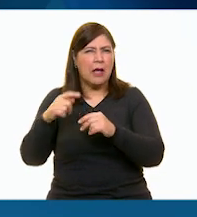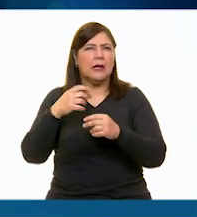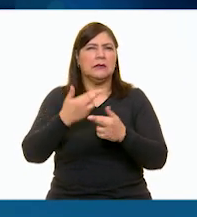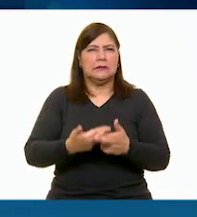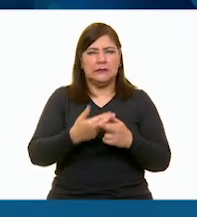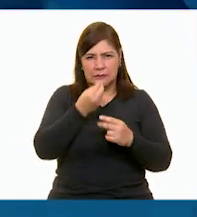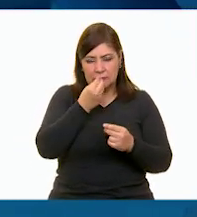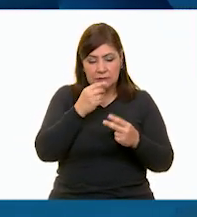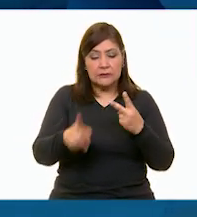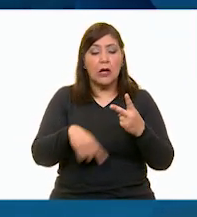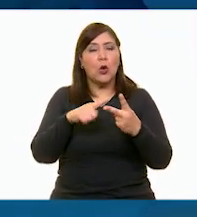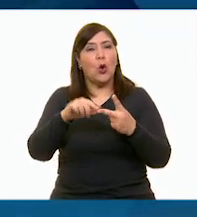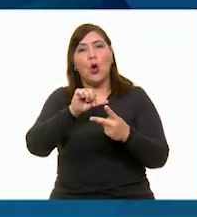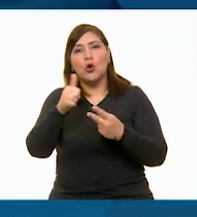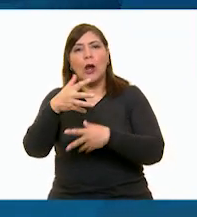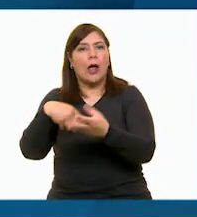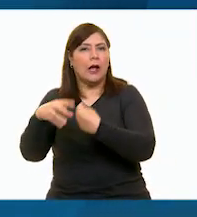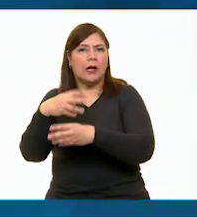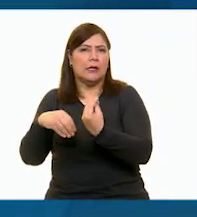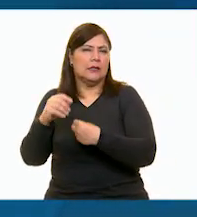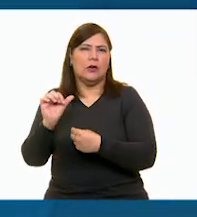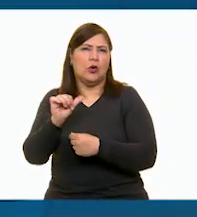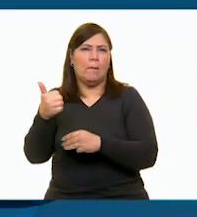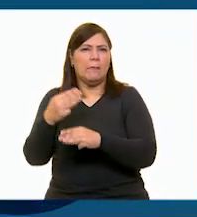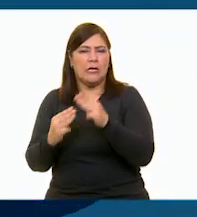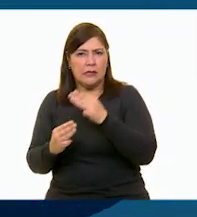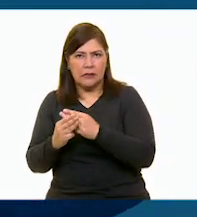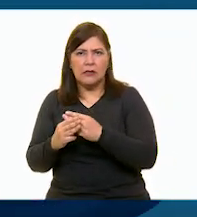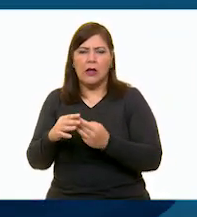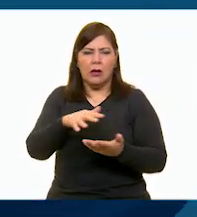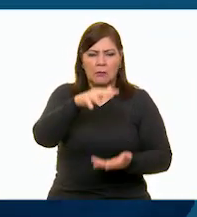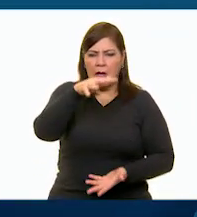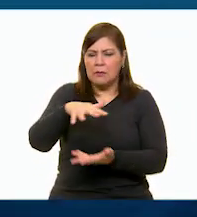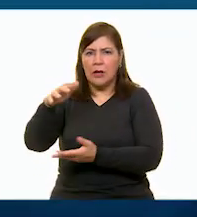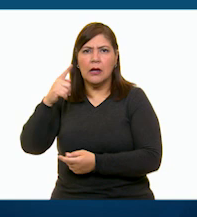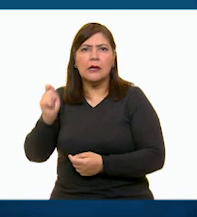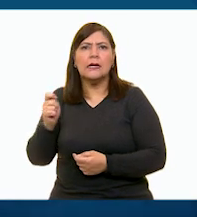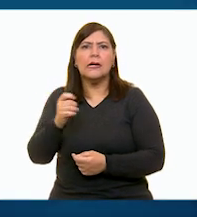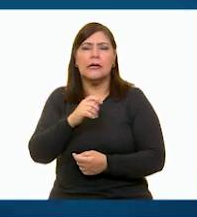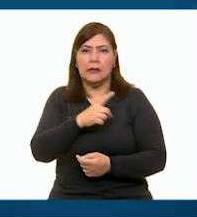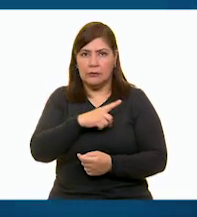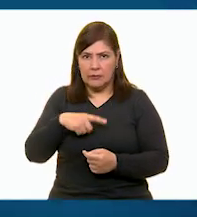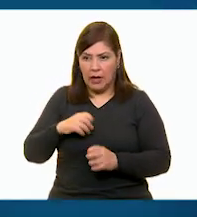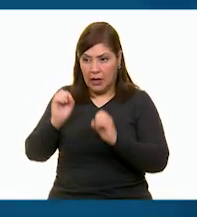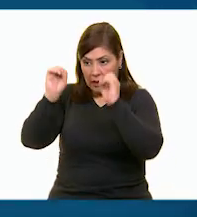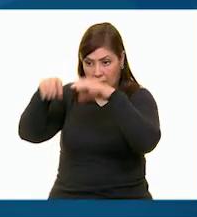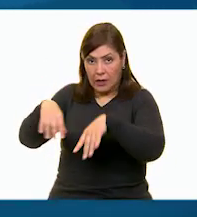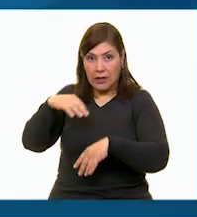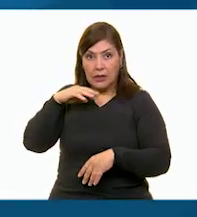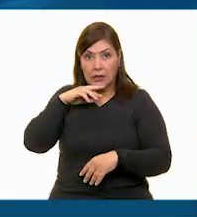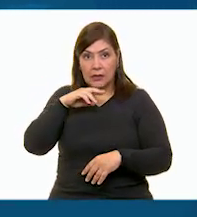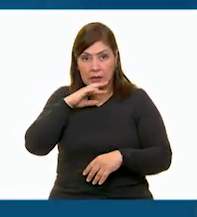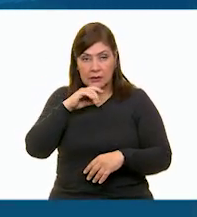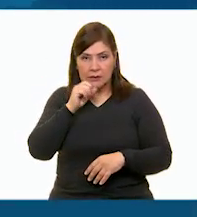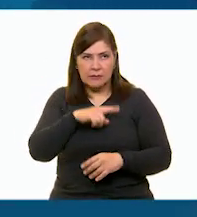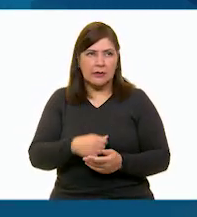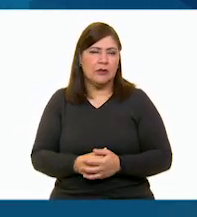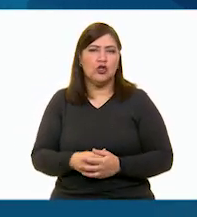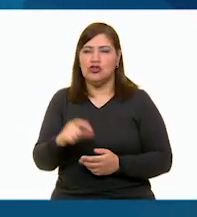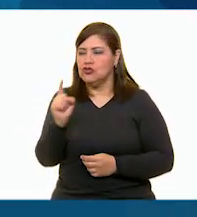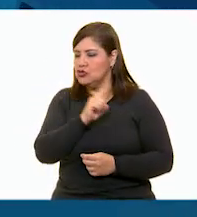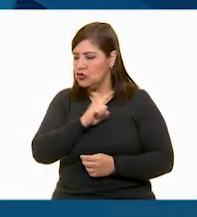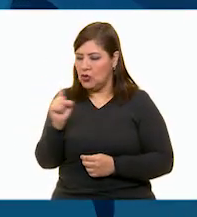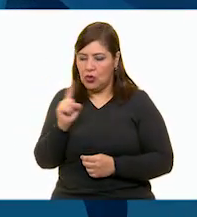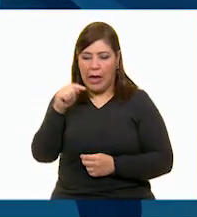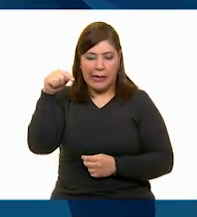biodegradable, pues. ¿Y qué vamos a hacer con los botes? ¿A poco los vamos a tirar también? En esta casa